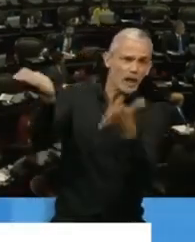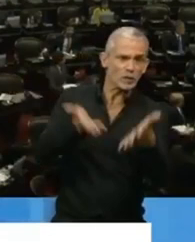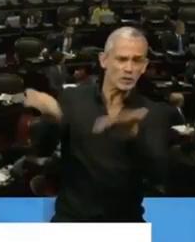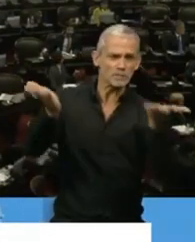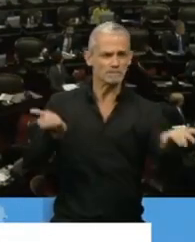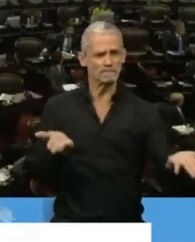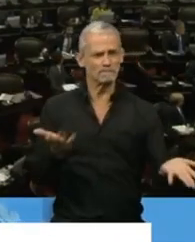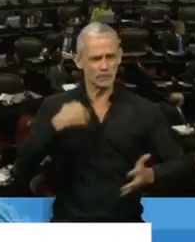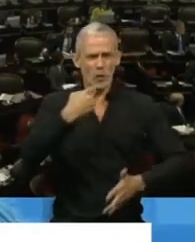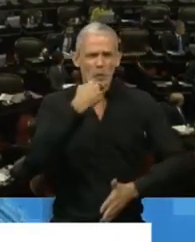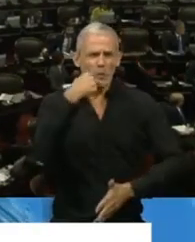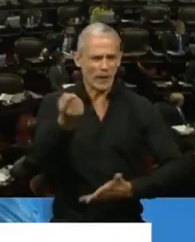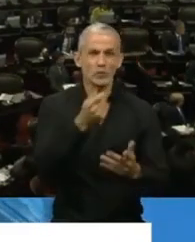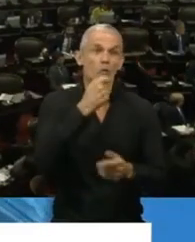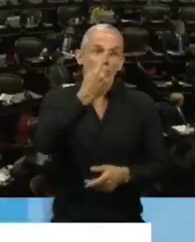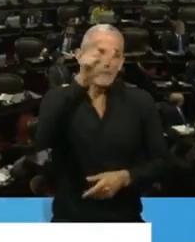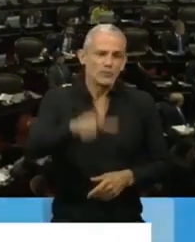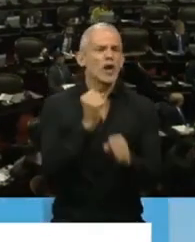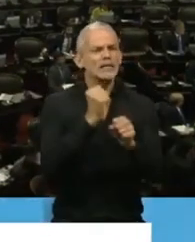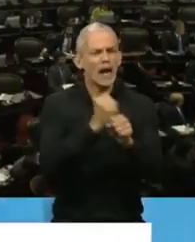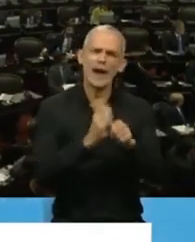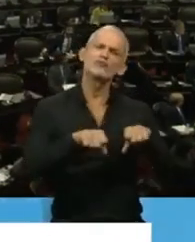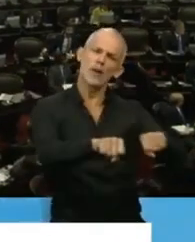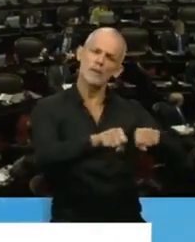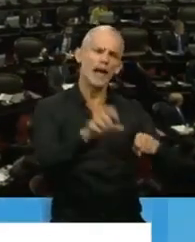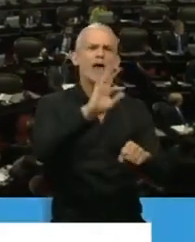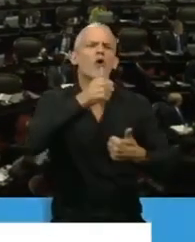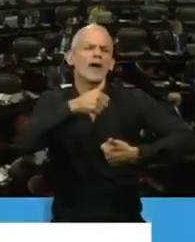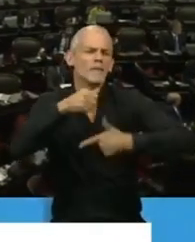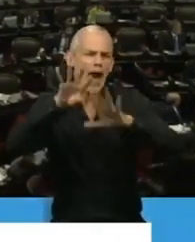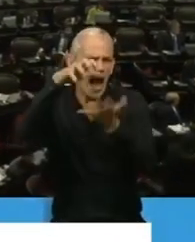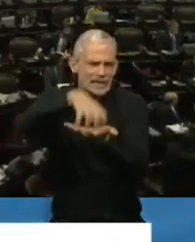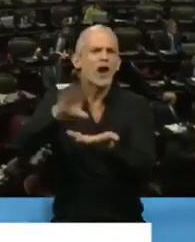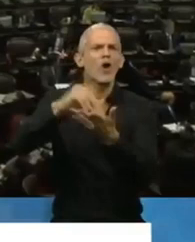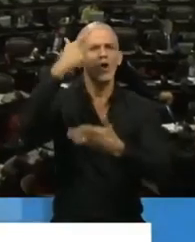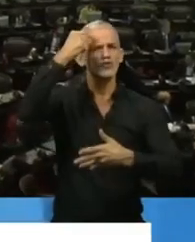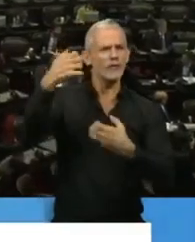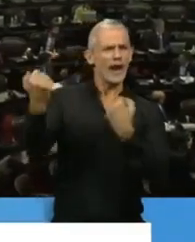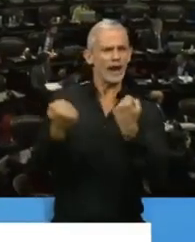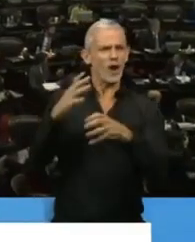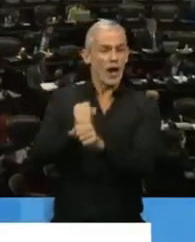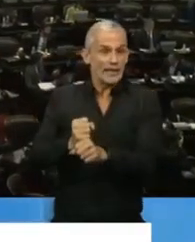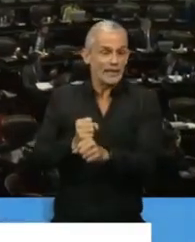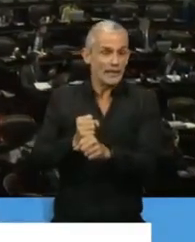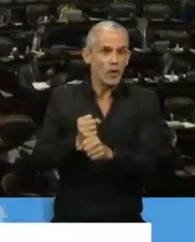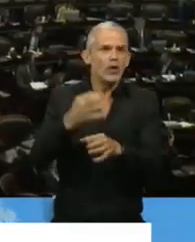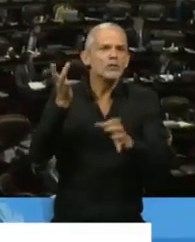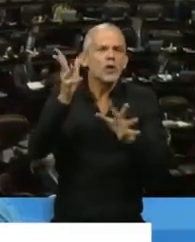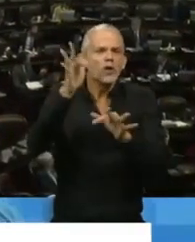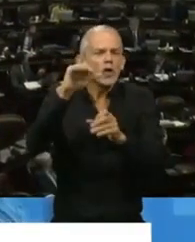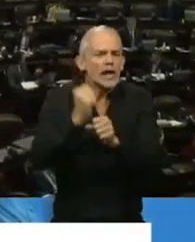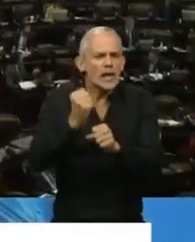Yo hago una pregunta, Presidente. Si una persona que trabaja en un supermercado, en una farmacia o un chofer de colectivo cumple con su tarea todos los días,